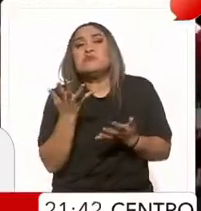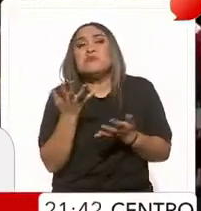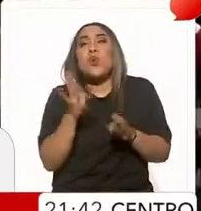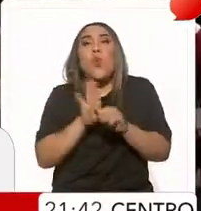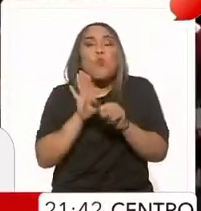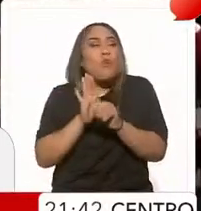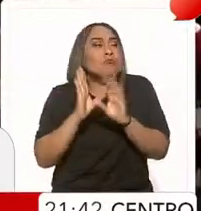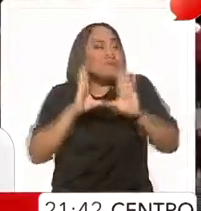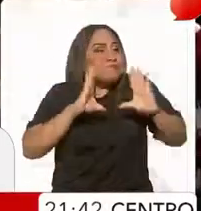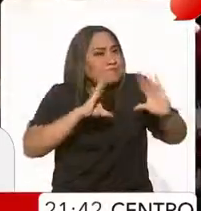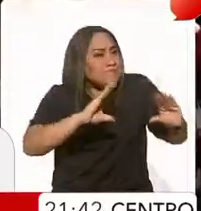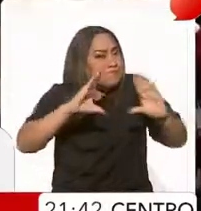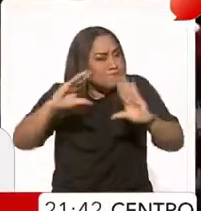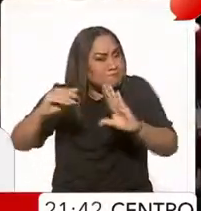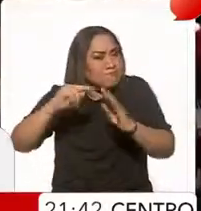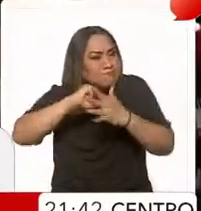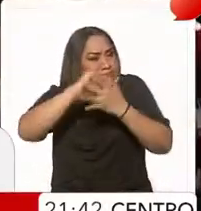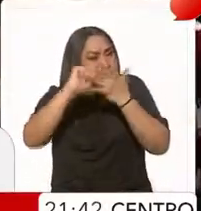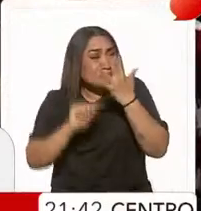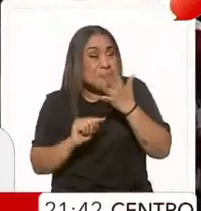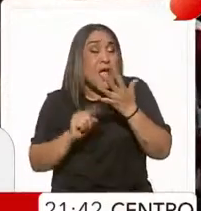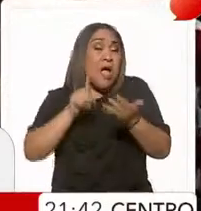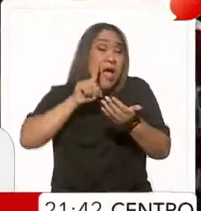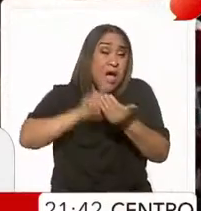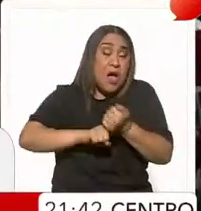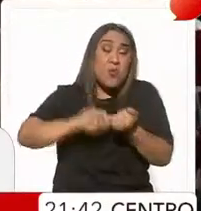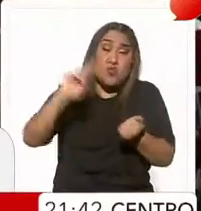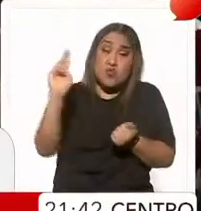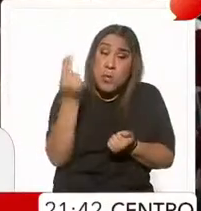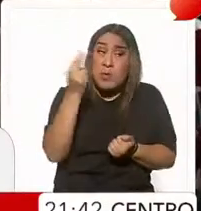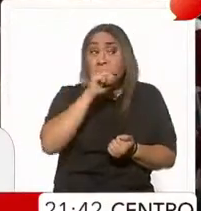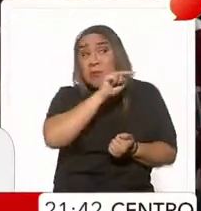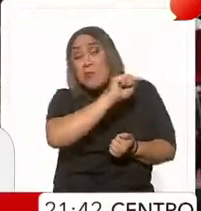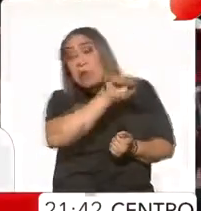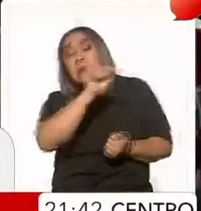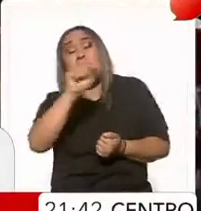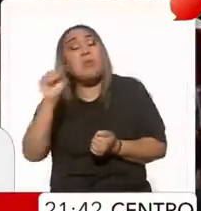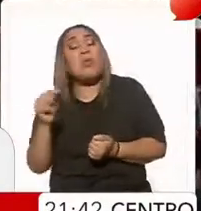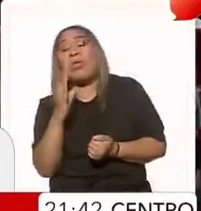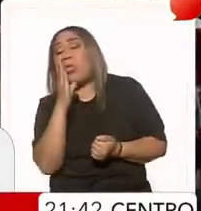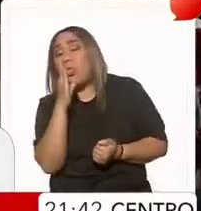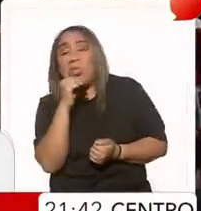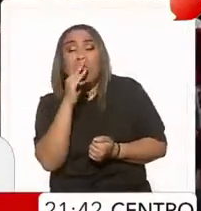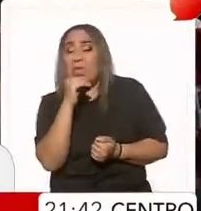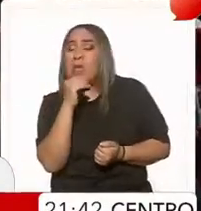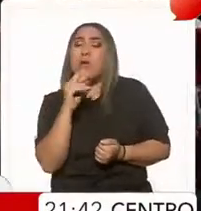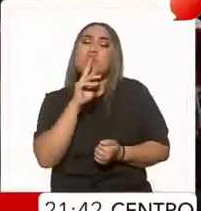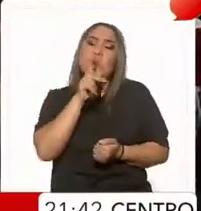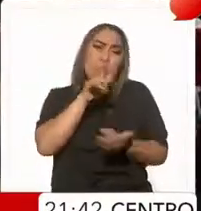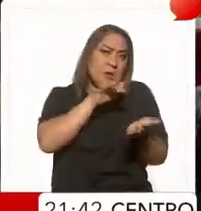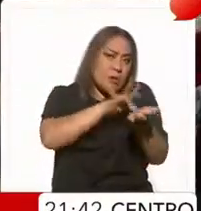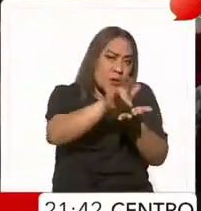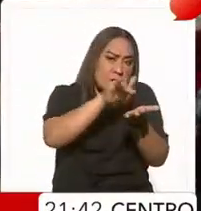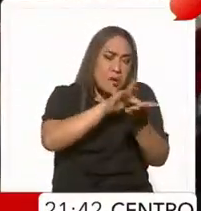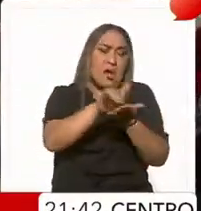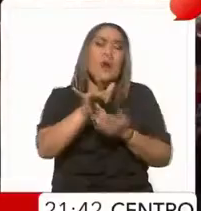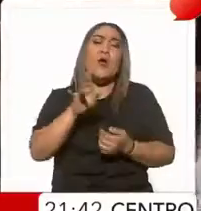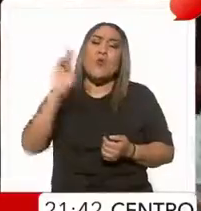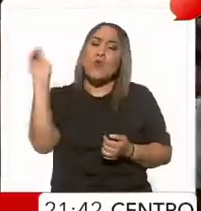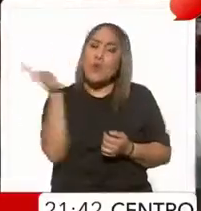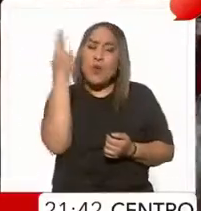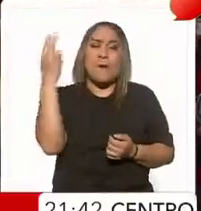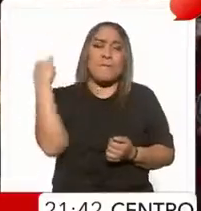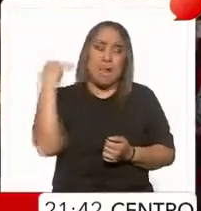académicos, pues estas universidades no pudieron ser. Mejor fortalezcamos la Universidad Veracruzana.